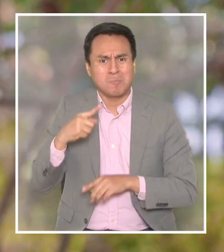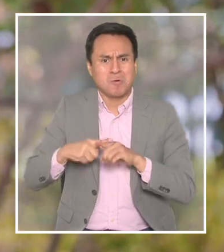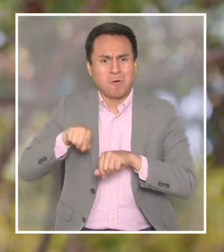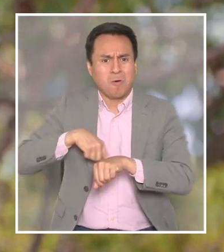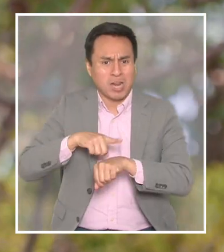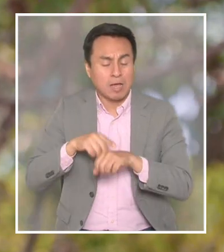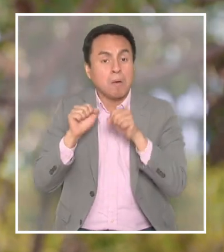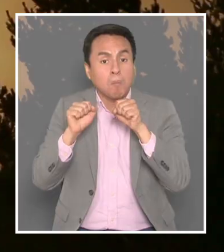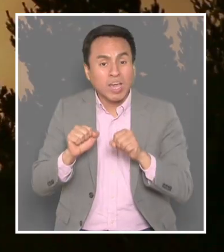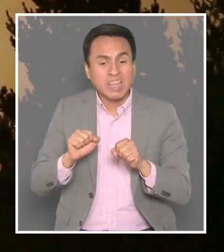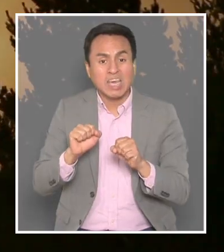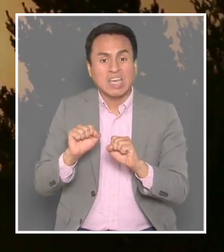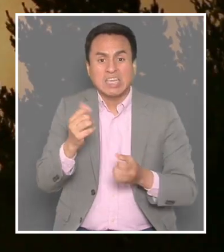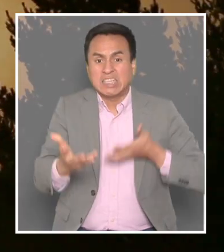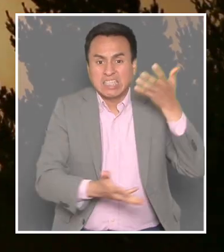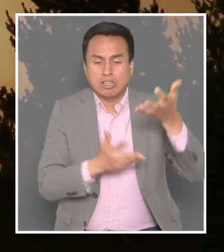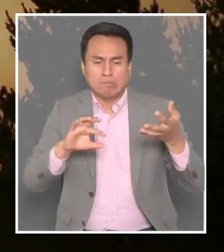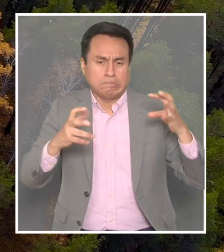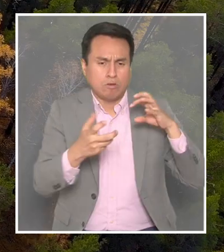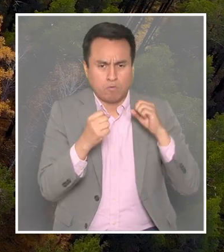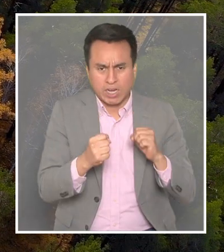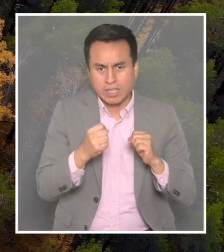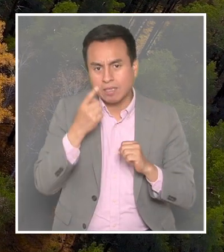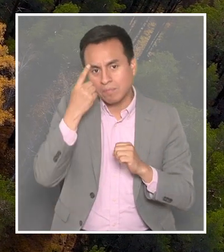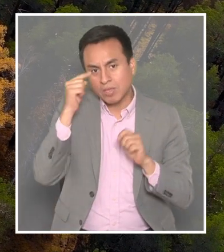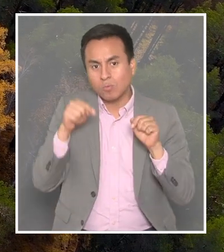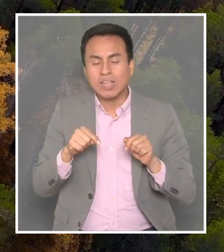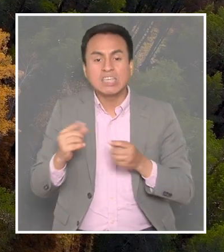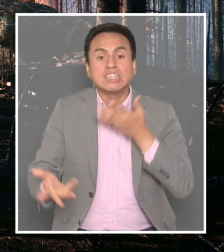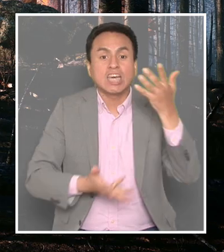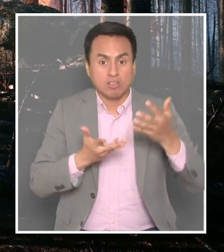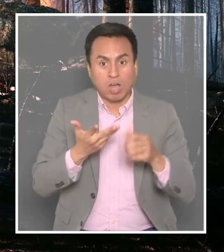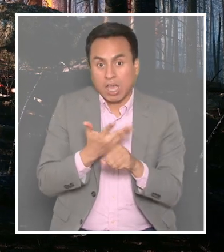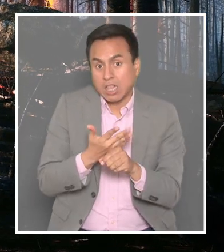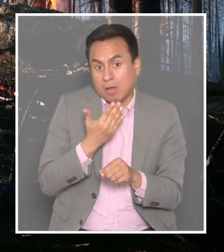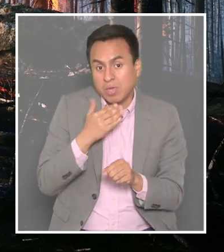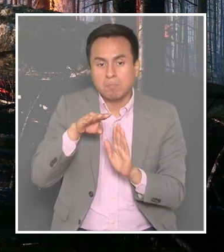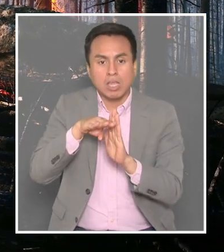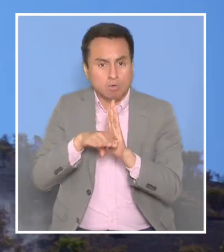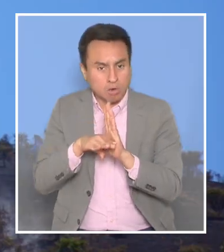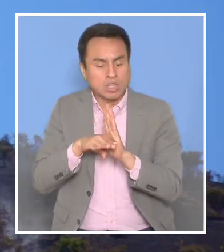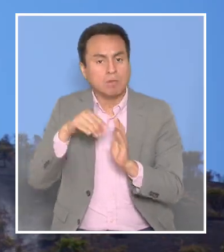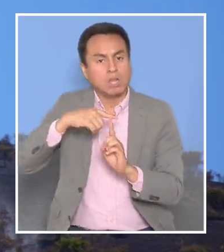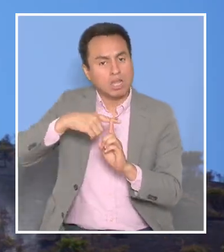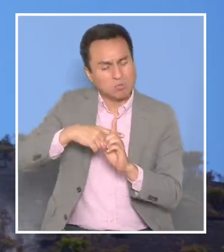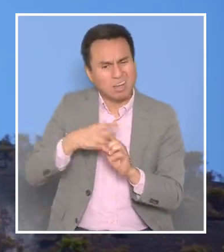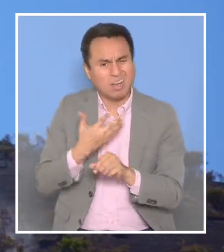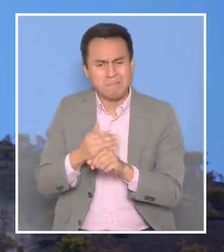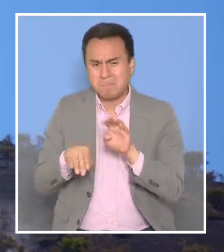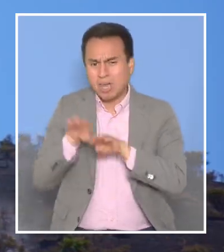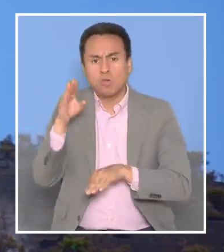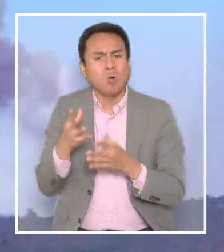viento mayor a 30 km por hora. Se podría generar un incendio muy devastador, pero no es así. Ahora hay incendios que se han generado con menor